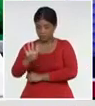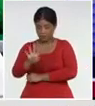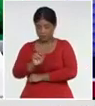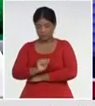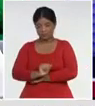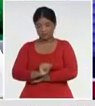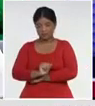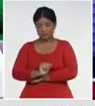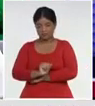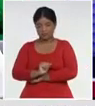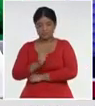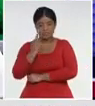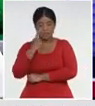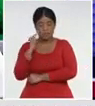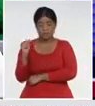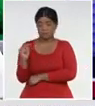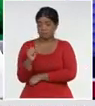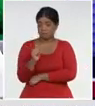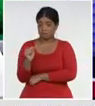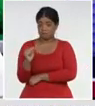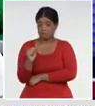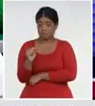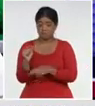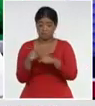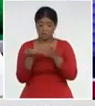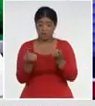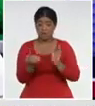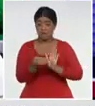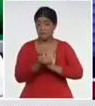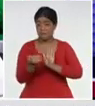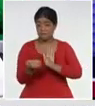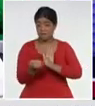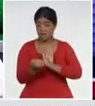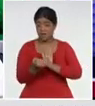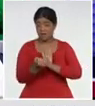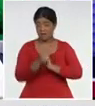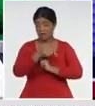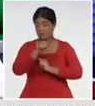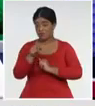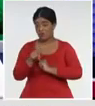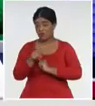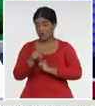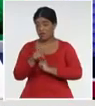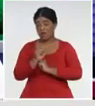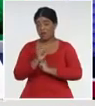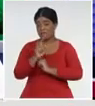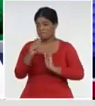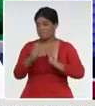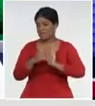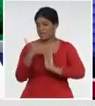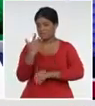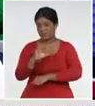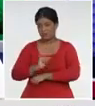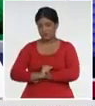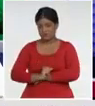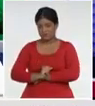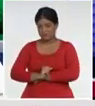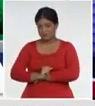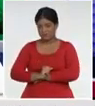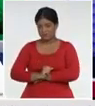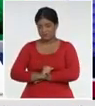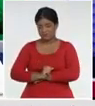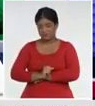balance negativo, ya que estamos hablando, de 286, casos, menos,